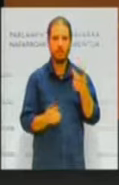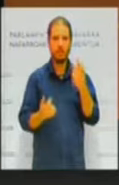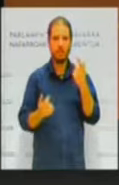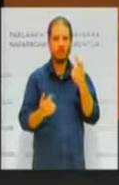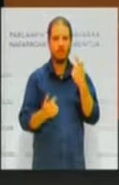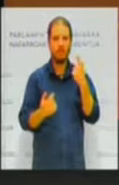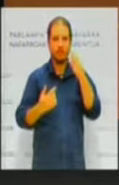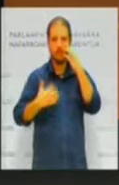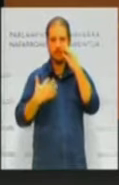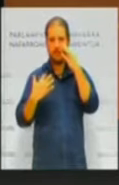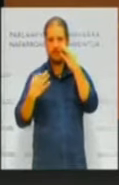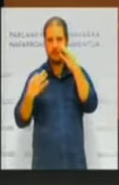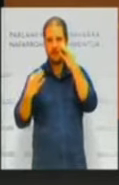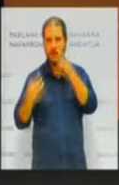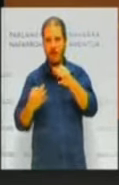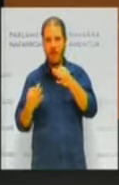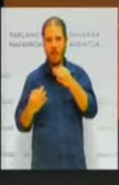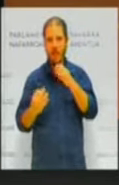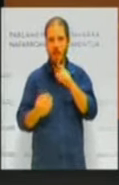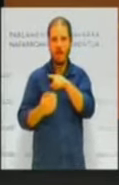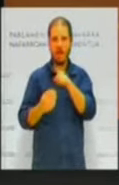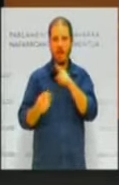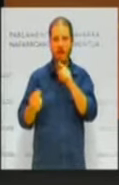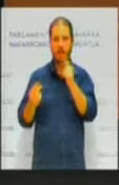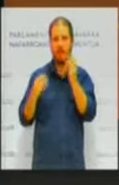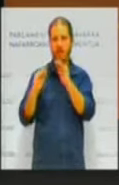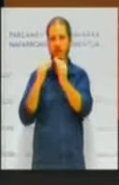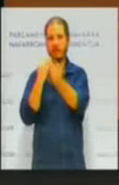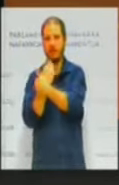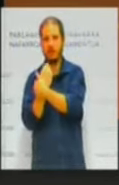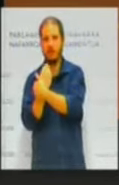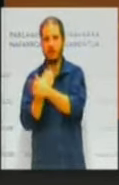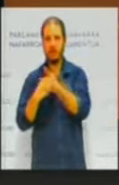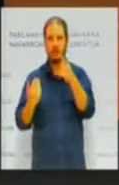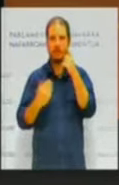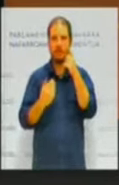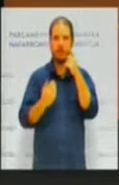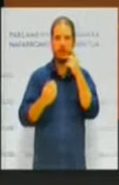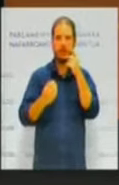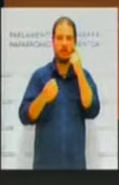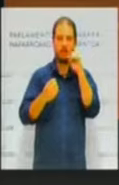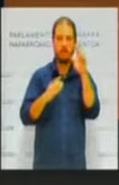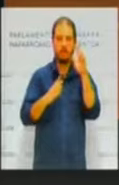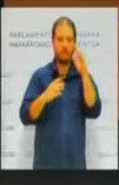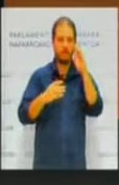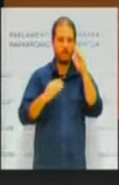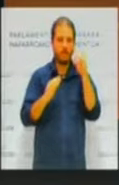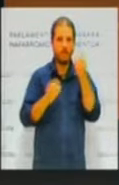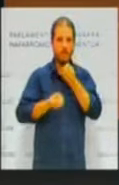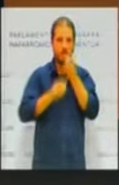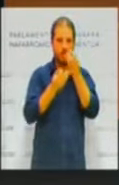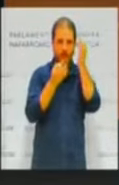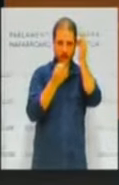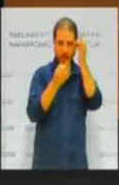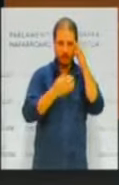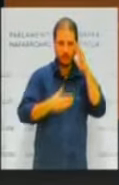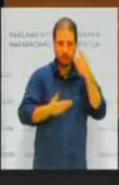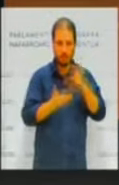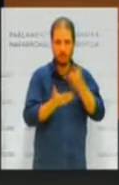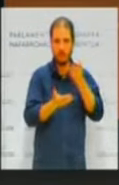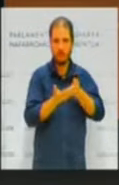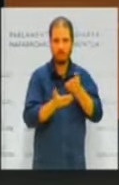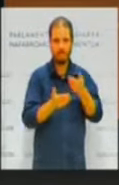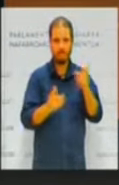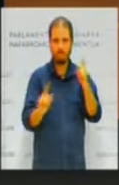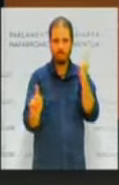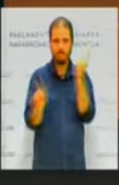realidad con un relato que los datos y los hechos echan por tierra y contradicen. Esta